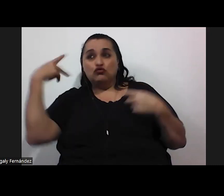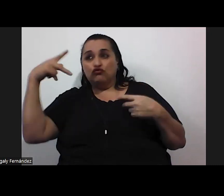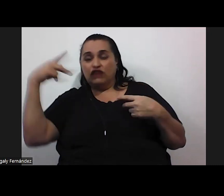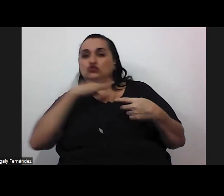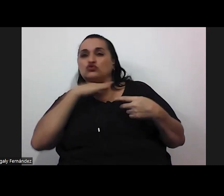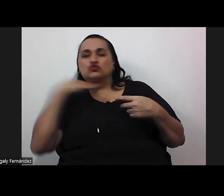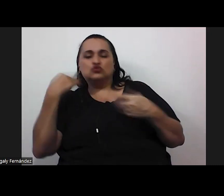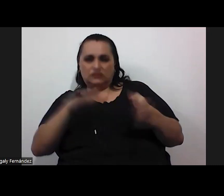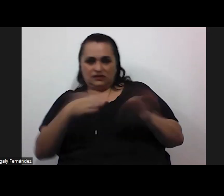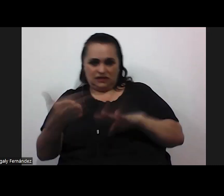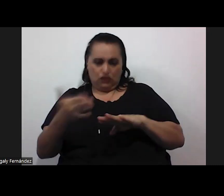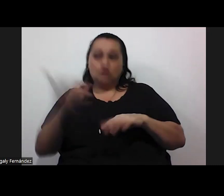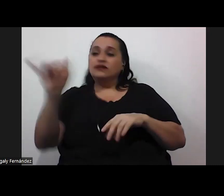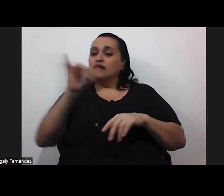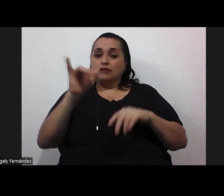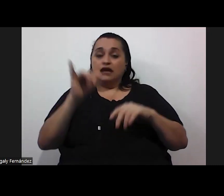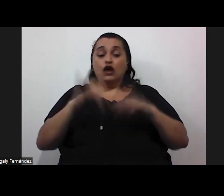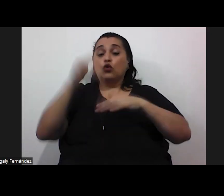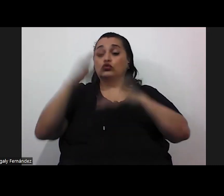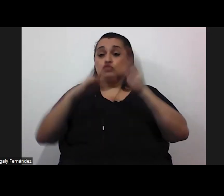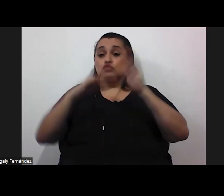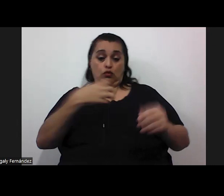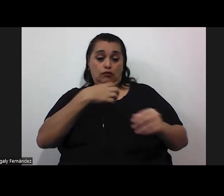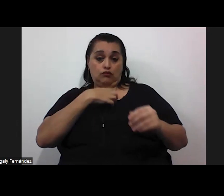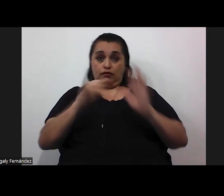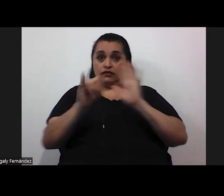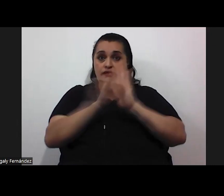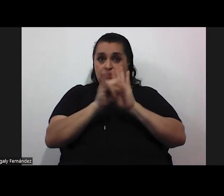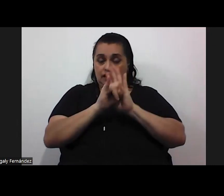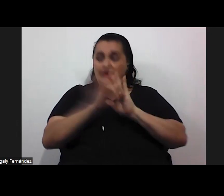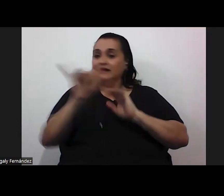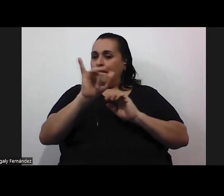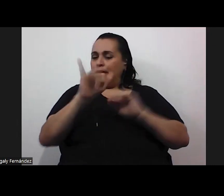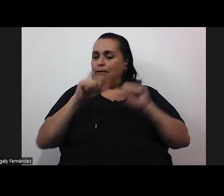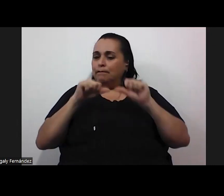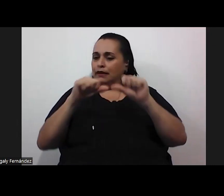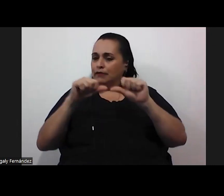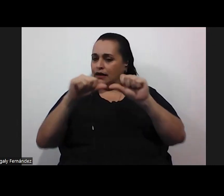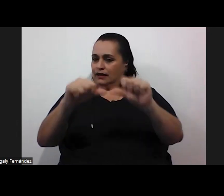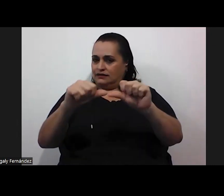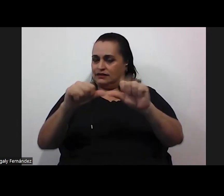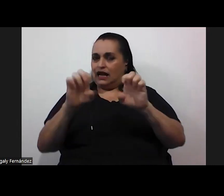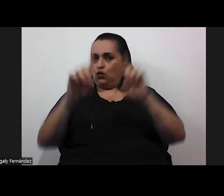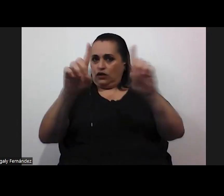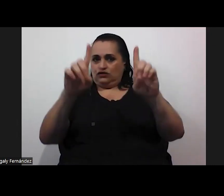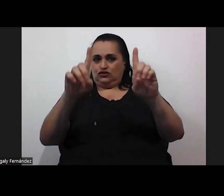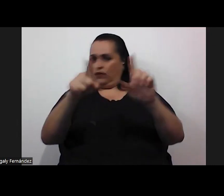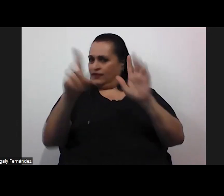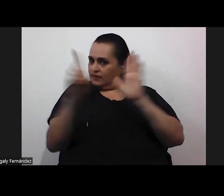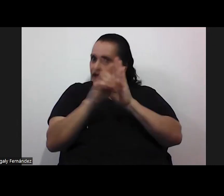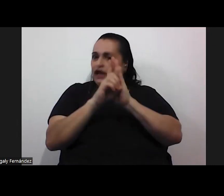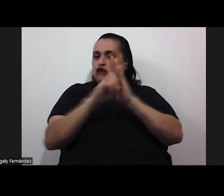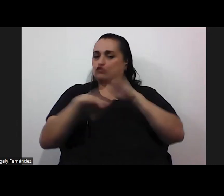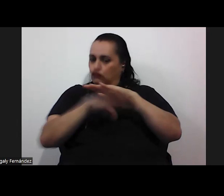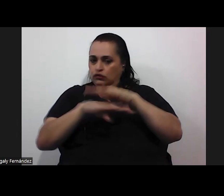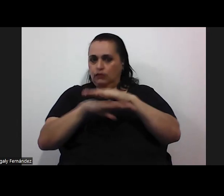sino en la construcción de su propia identidad y también en la permanencia de la educación que es un derecho también fundamental